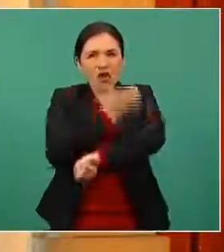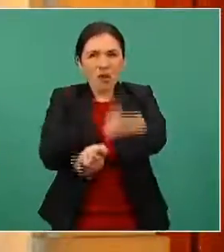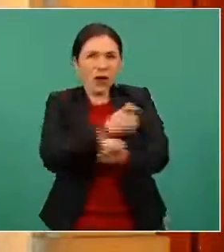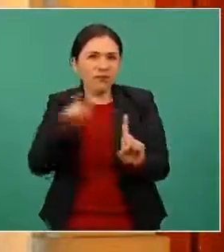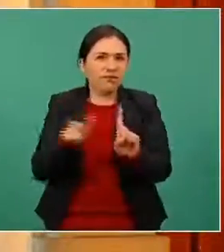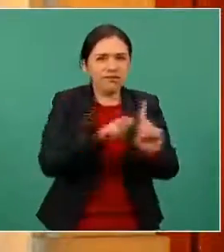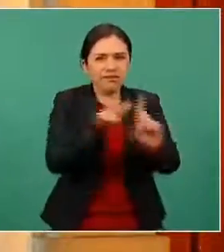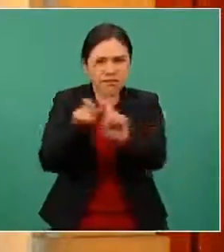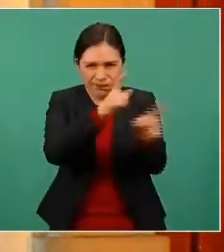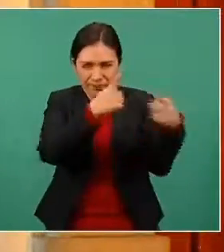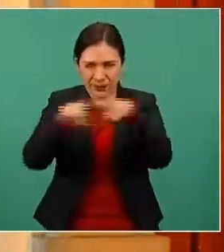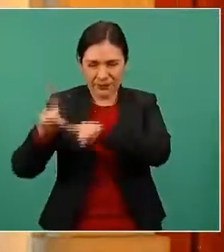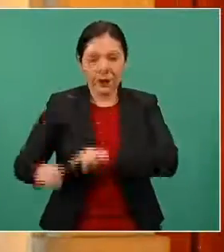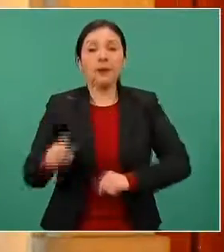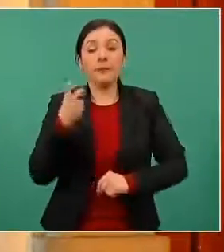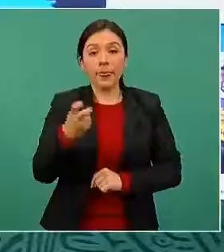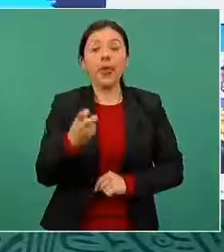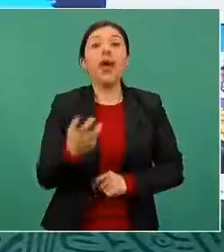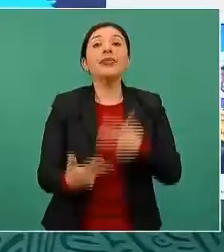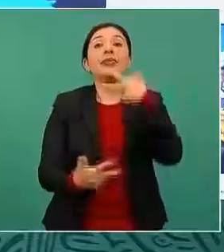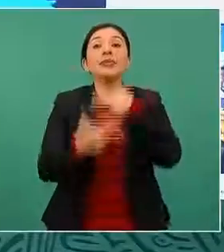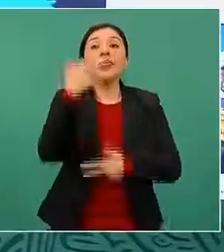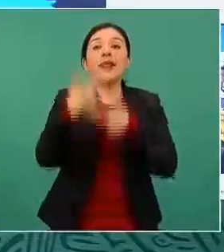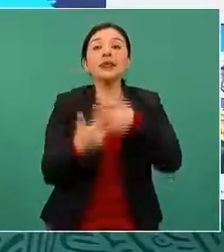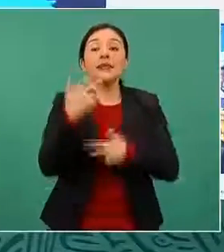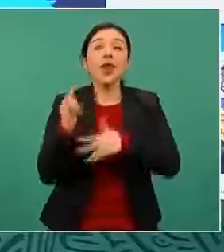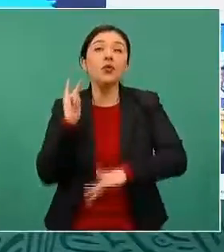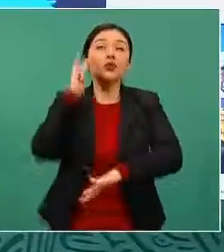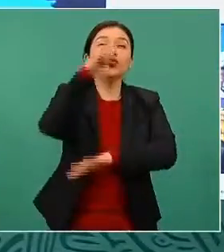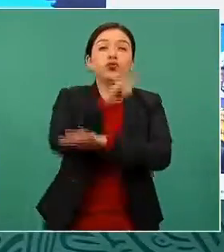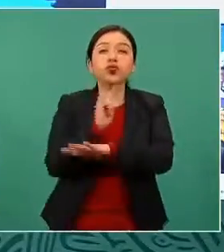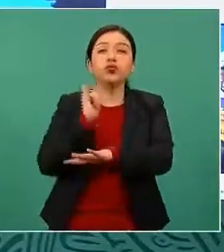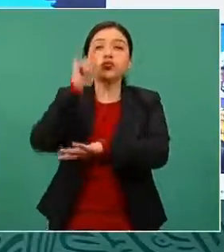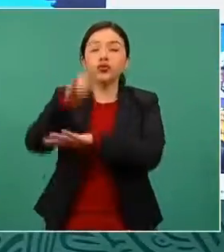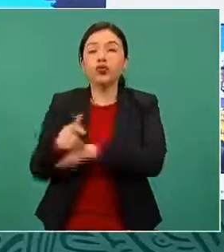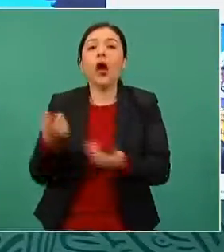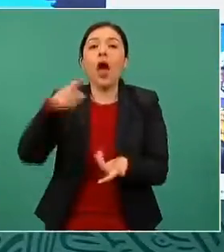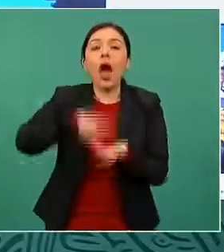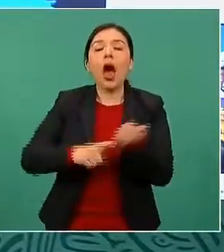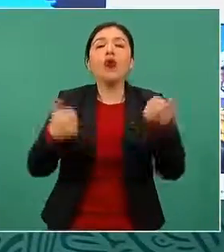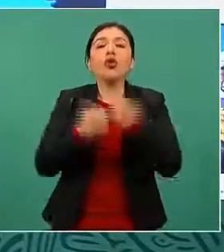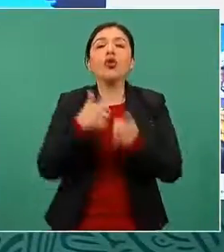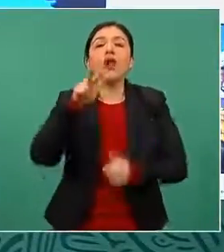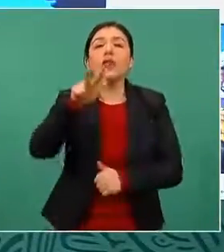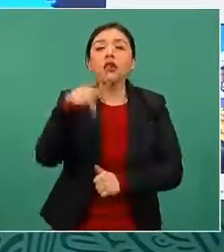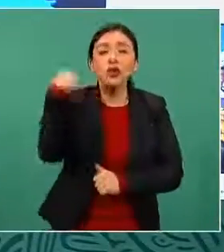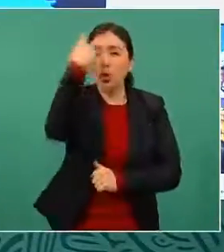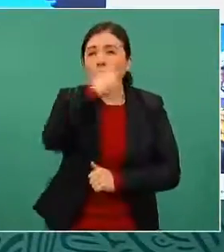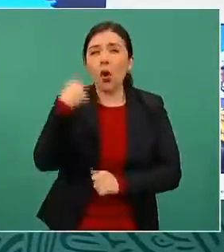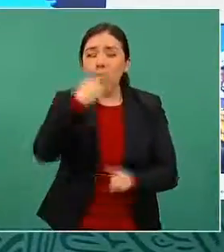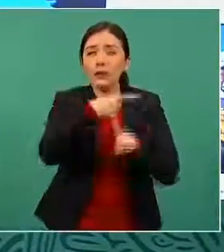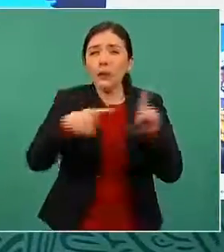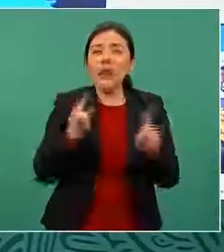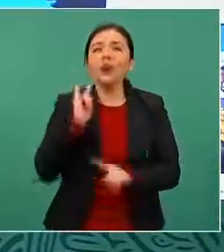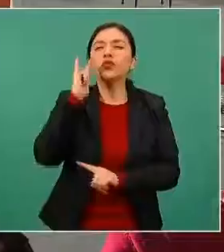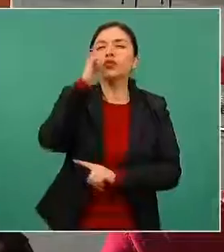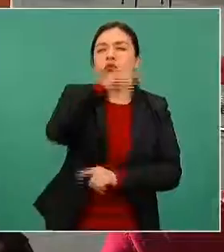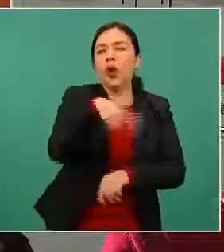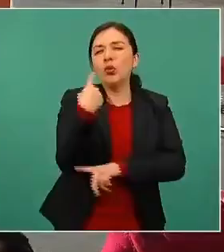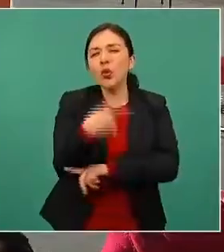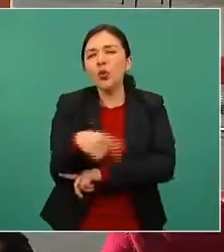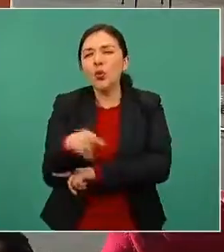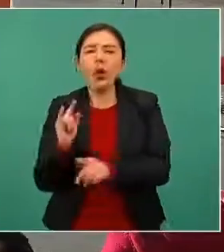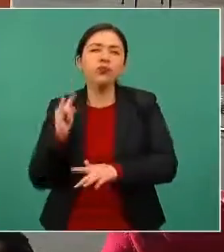rutas. Se realizaron 13 operaciones aéreas con 18 horas y media de vuelo.